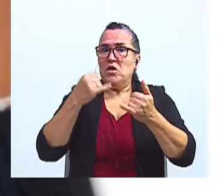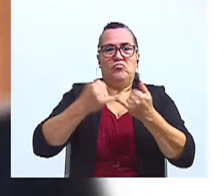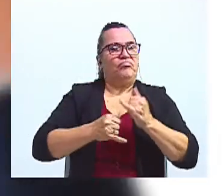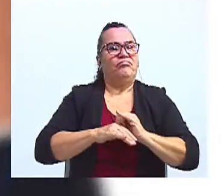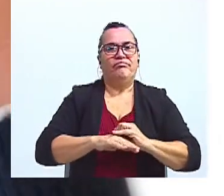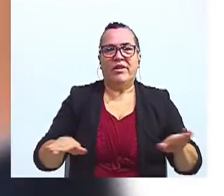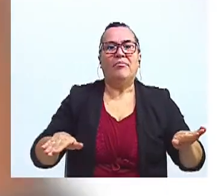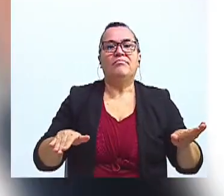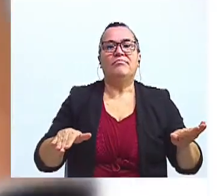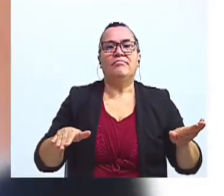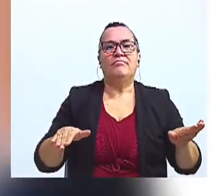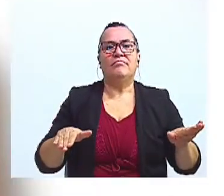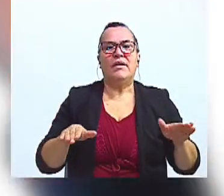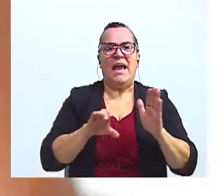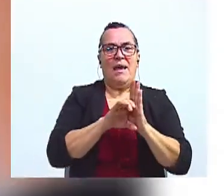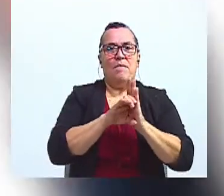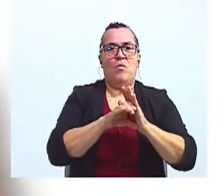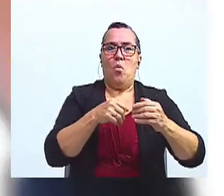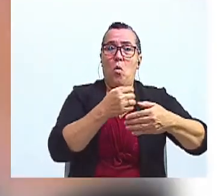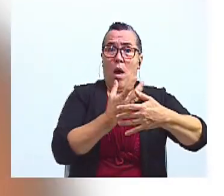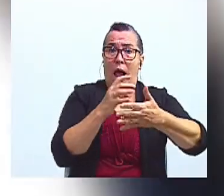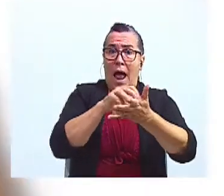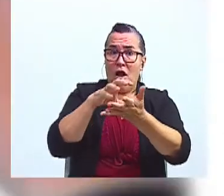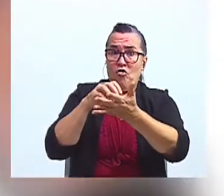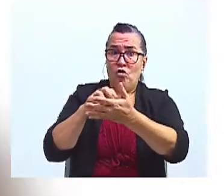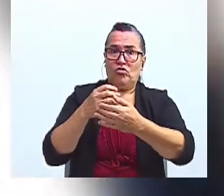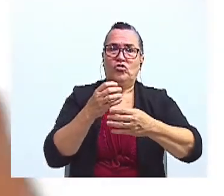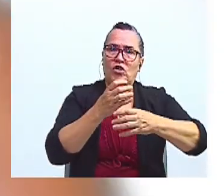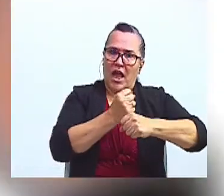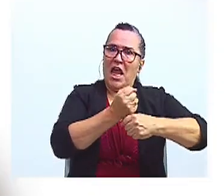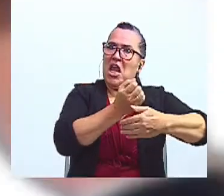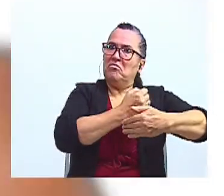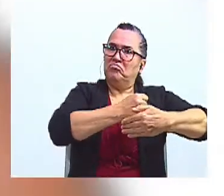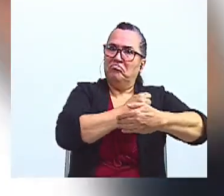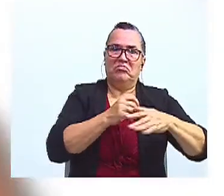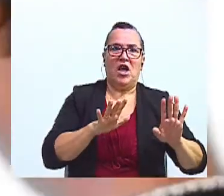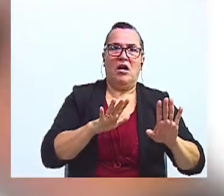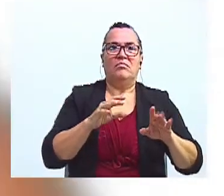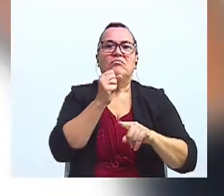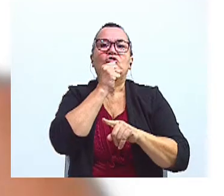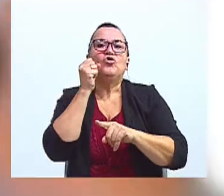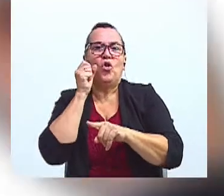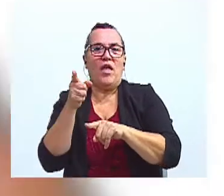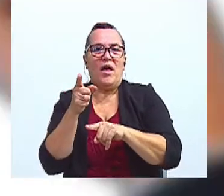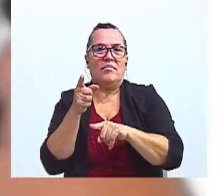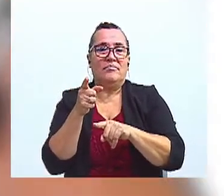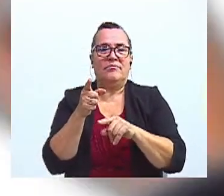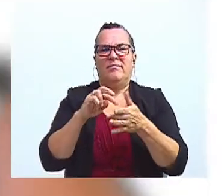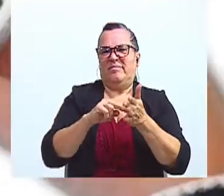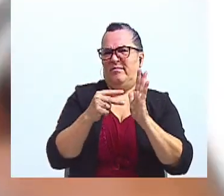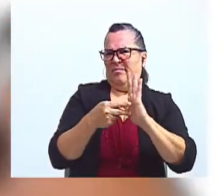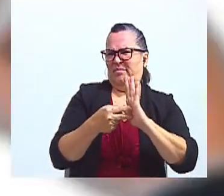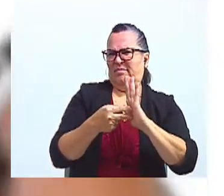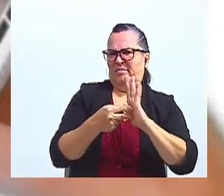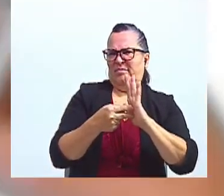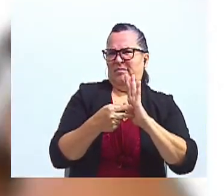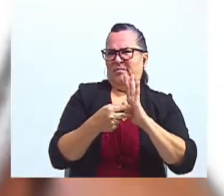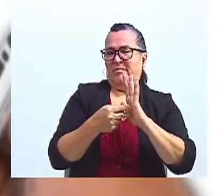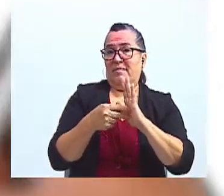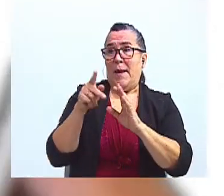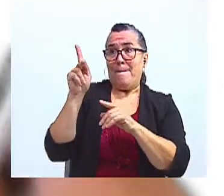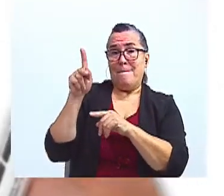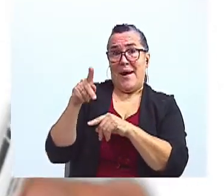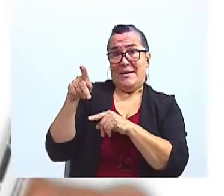Por ejemplo, el arroz hecho en la soda. En este caso, el